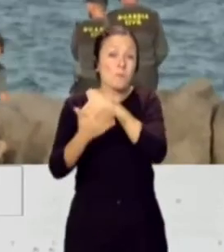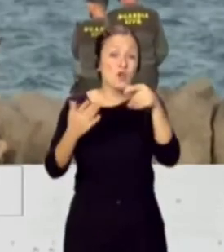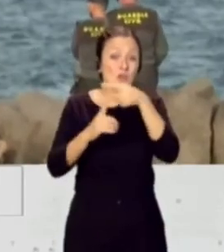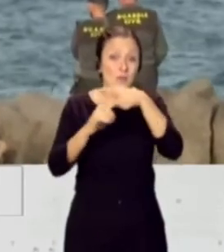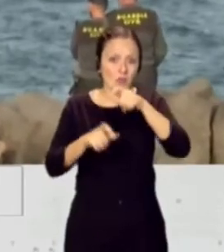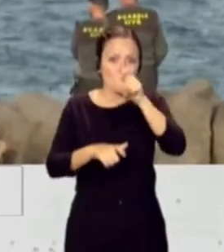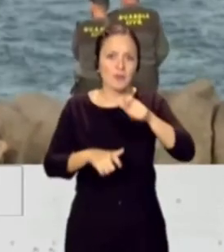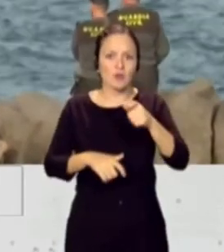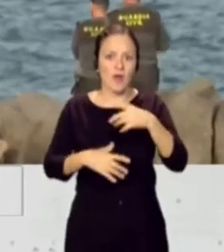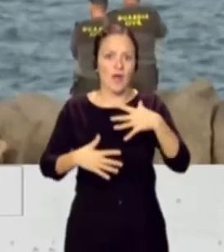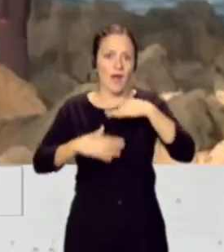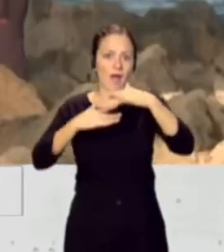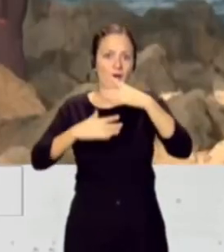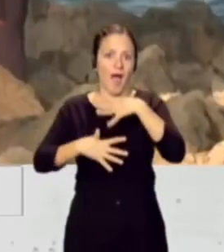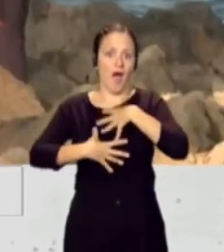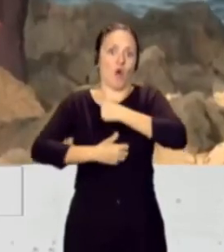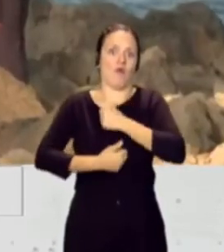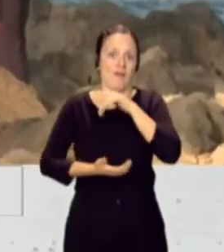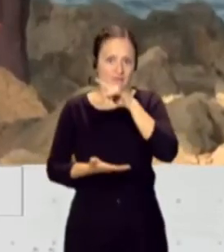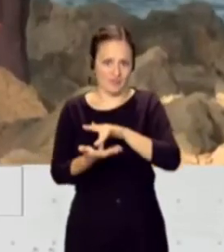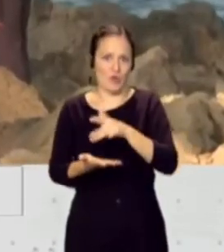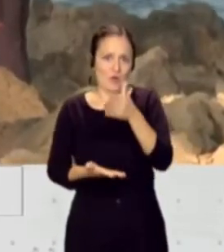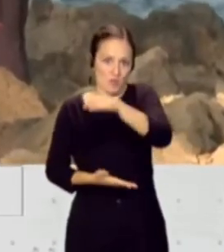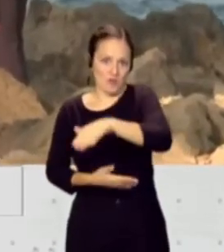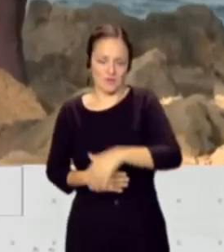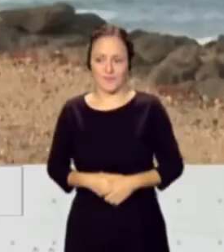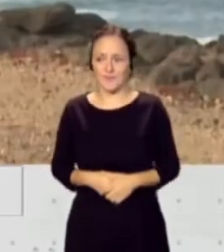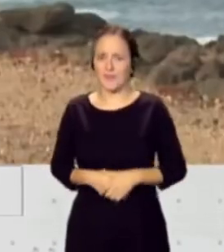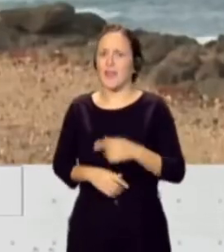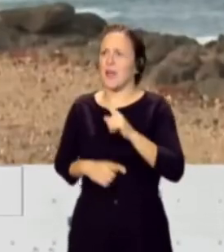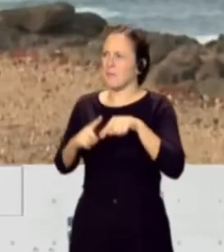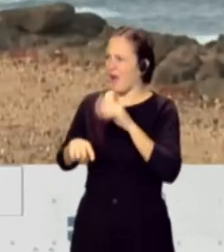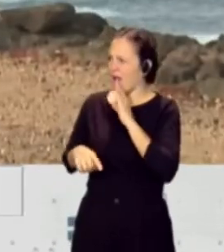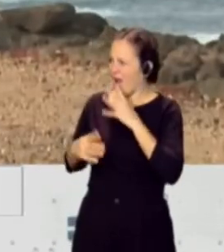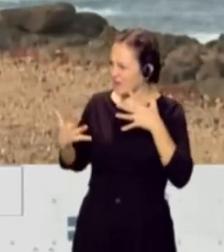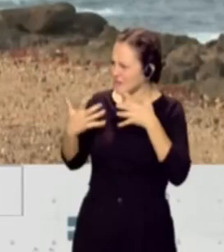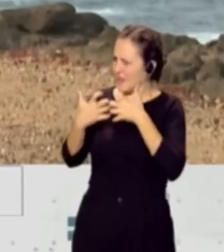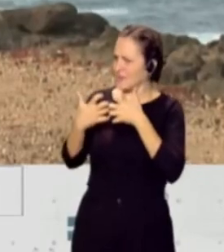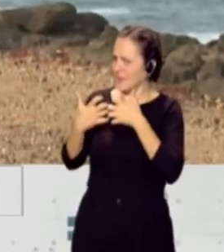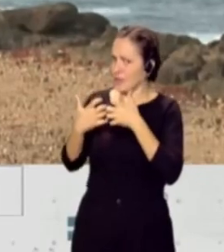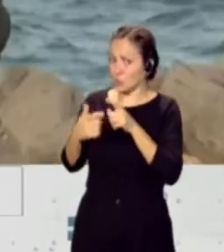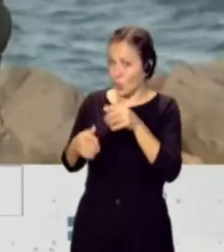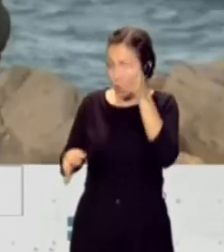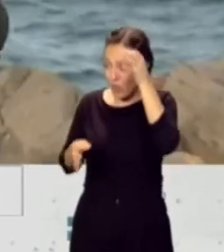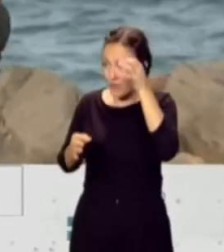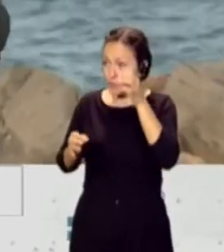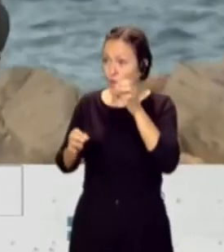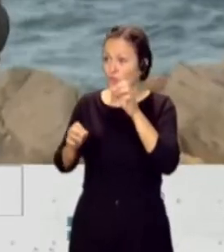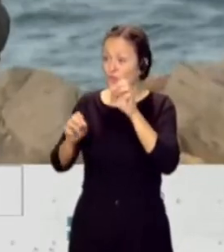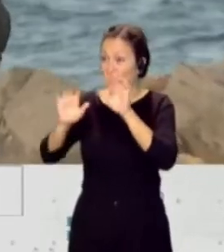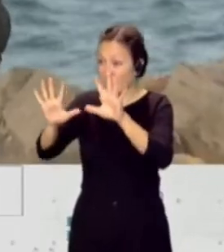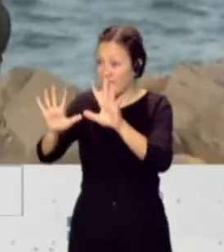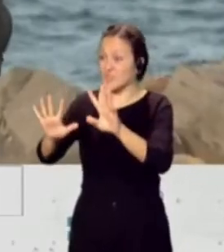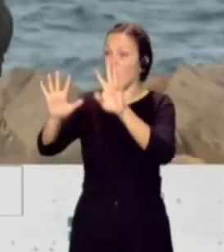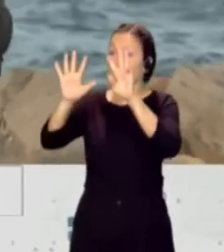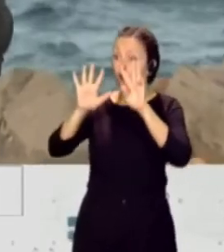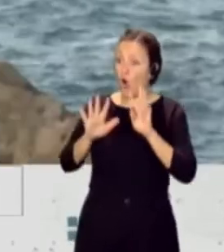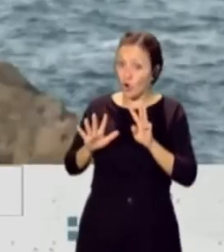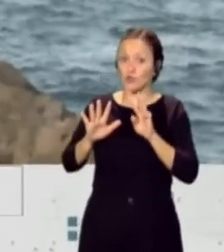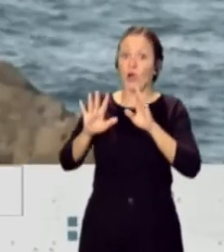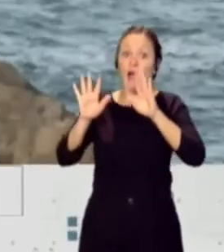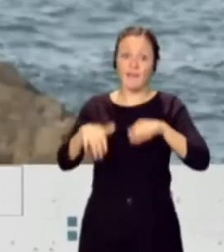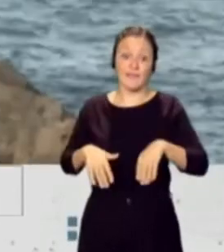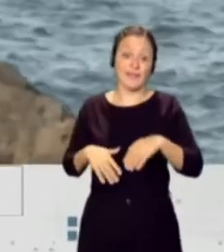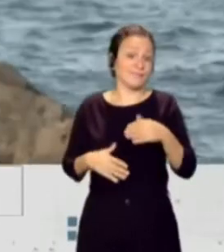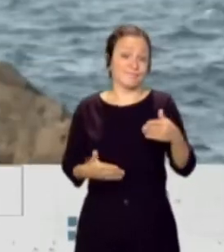medio de personas. Claro, encima, a diferencia de otros accidentes, decías el dato, ¿no? 8 de cada 10 de esos accidentes terminan con